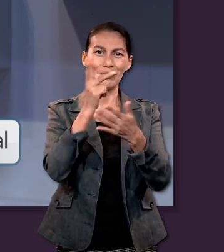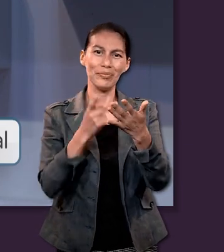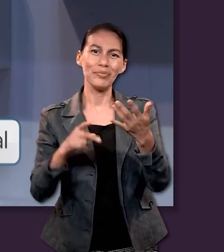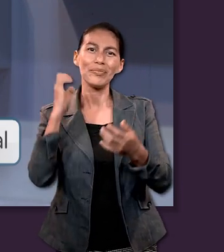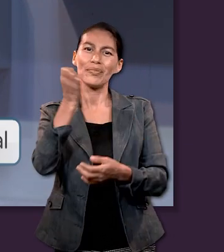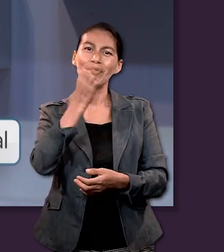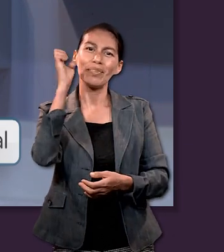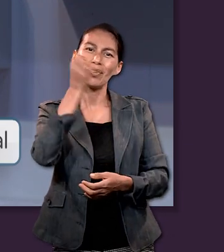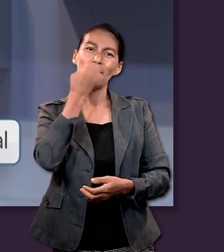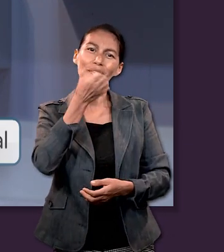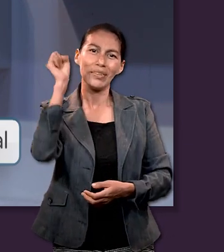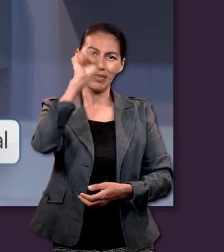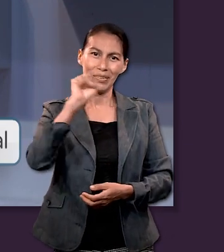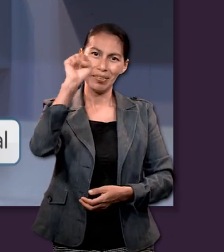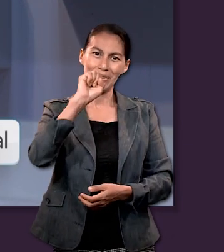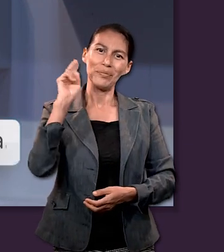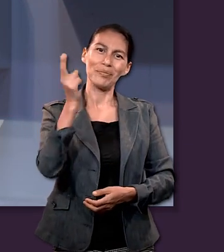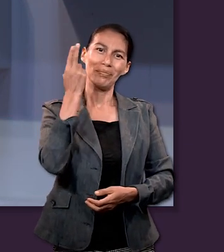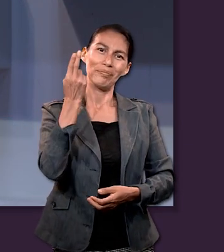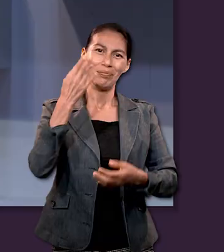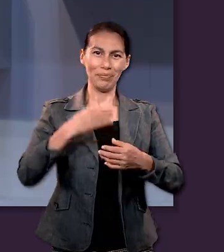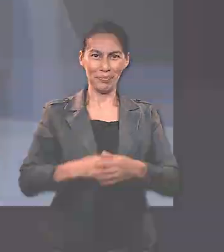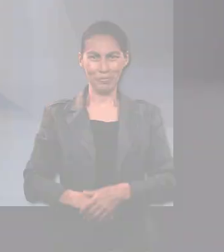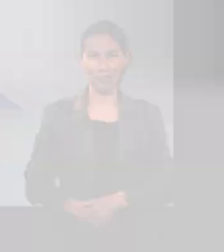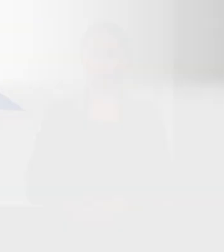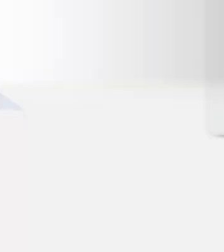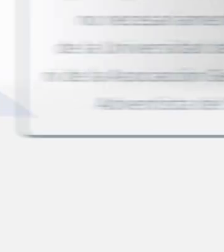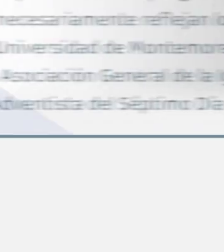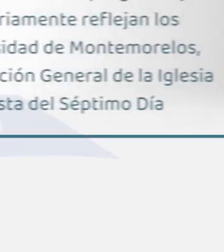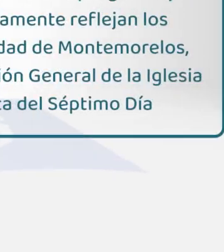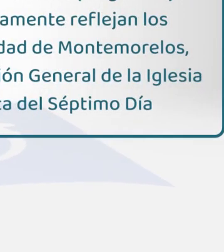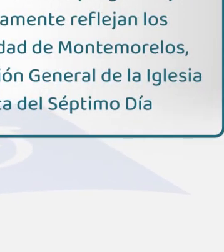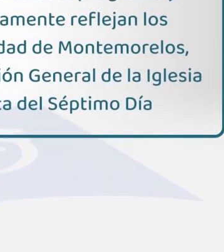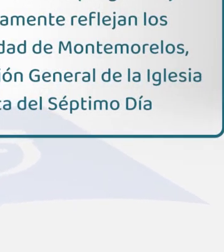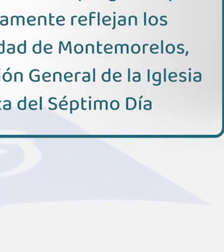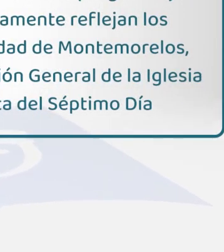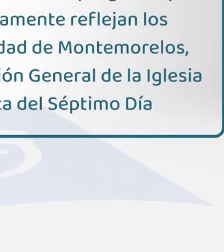nos vemos en un siguiente programa de Escuela Sabática Universitaria de